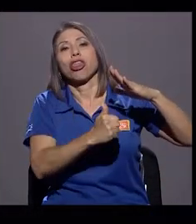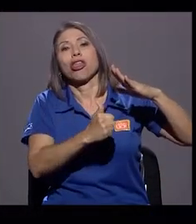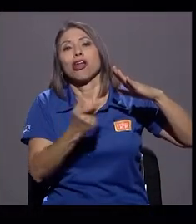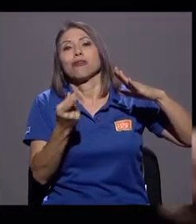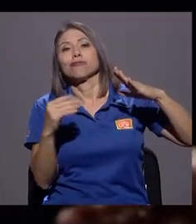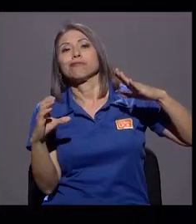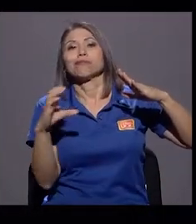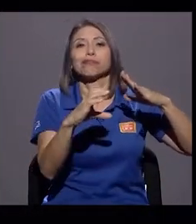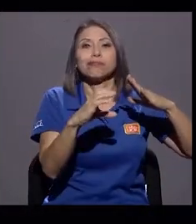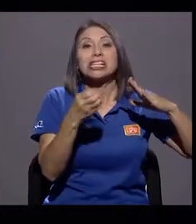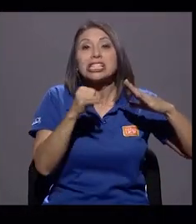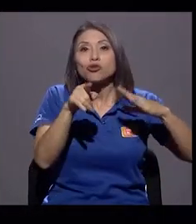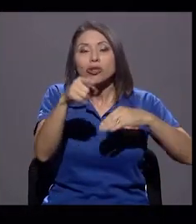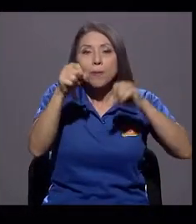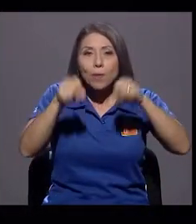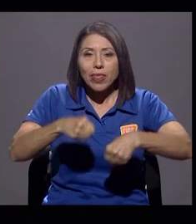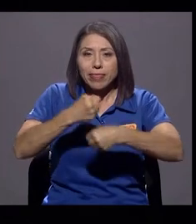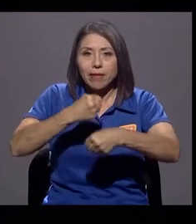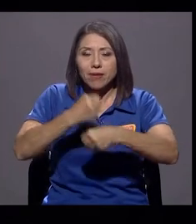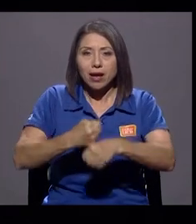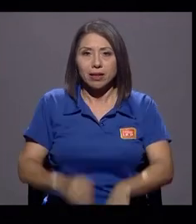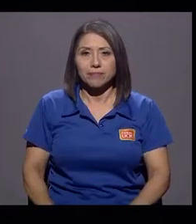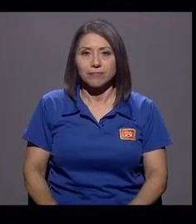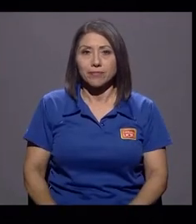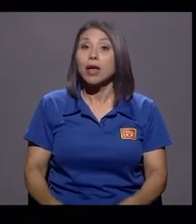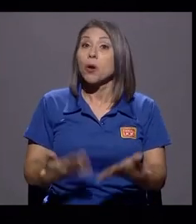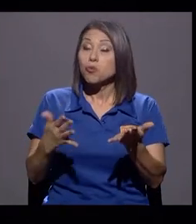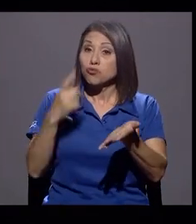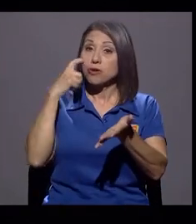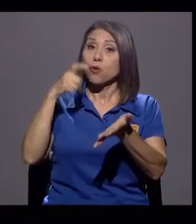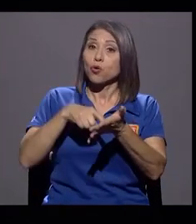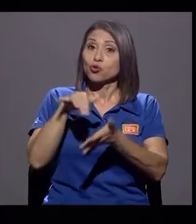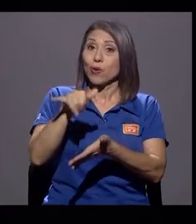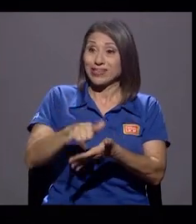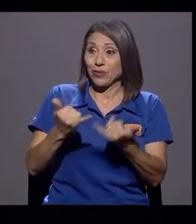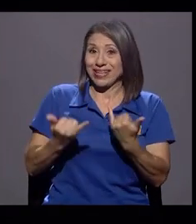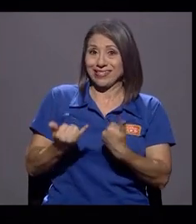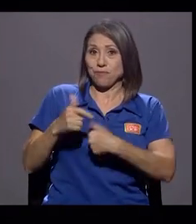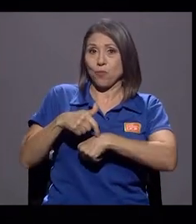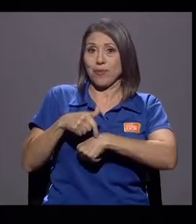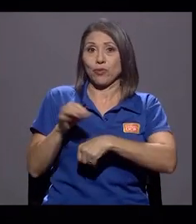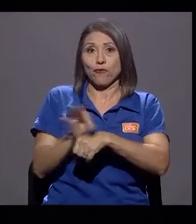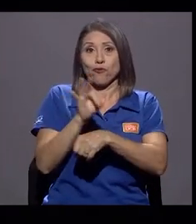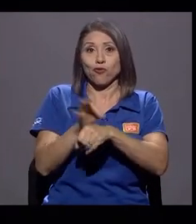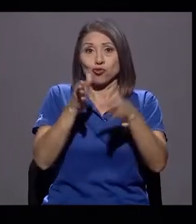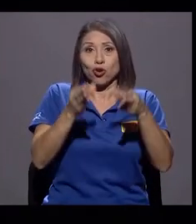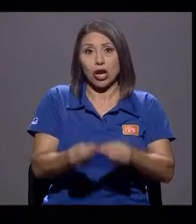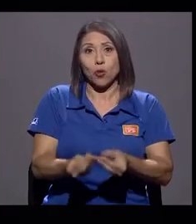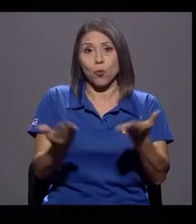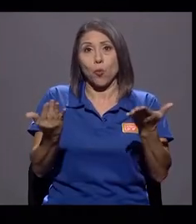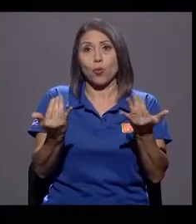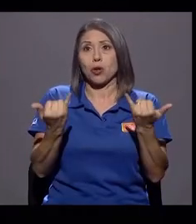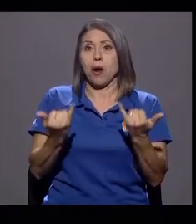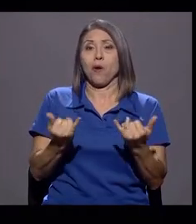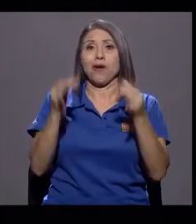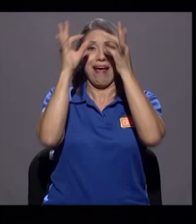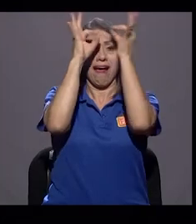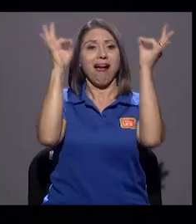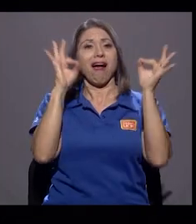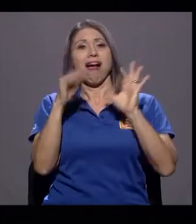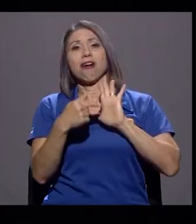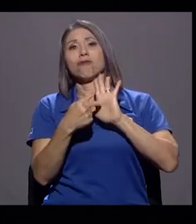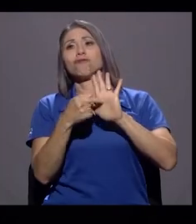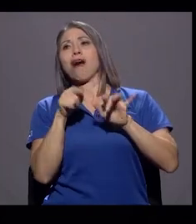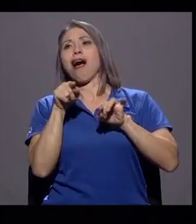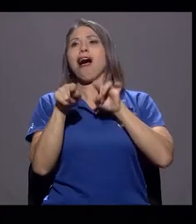Le reconozco eso en un momento en que al funcionario público se le señala y se le categoriza, inclusive muchas veces